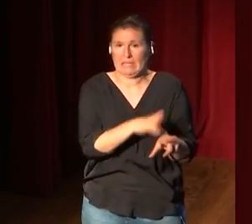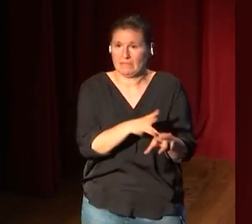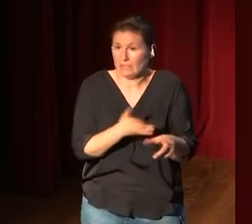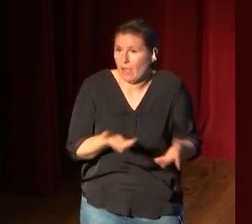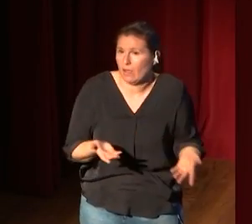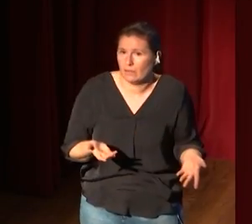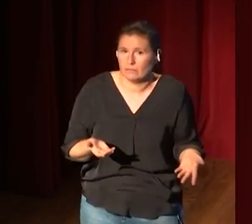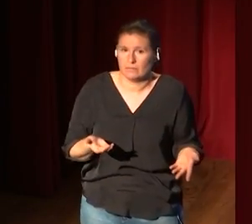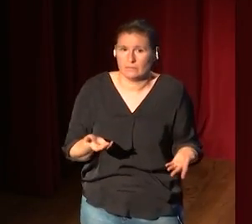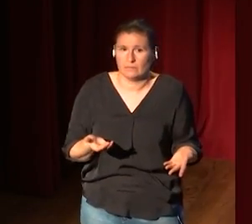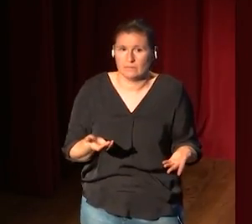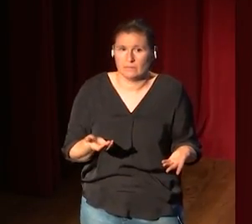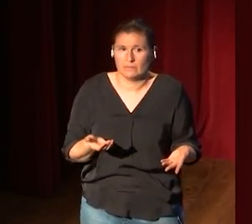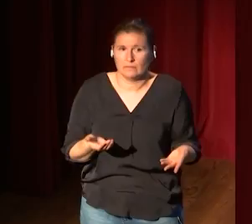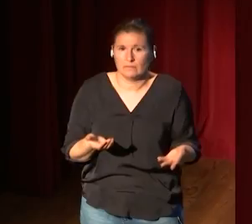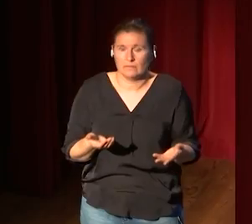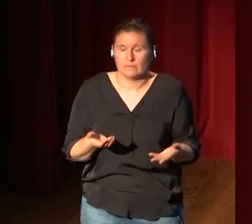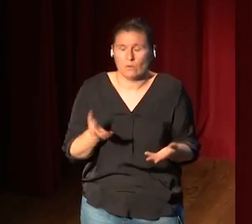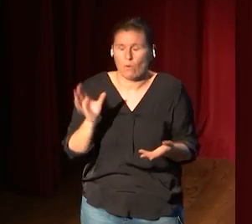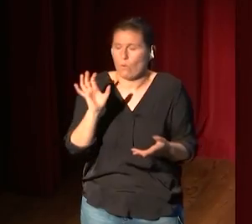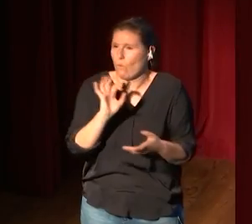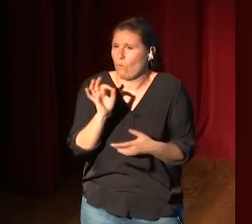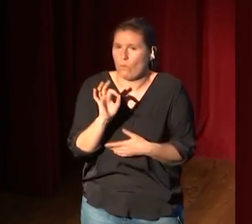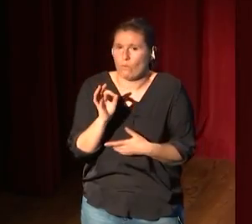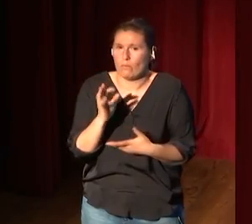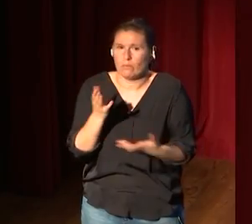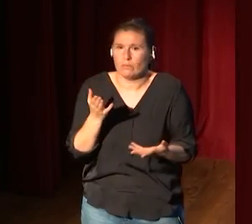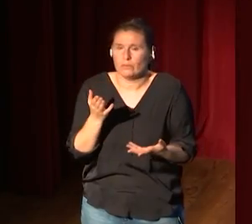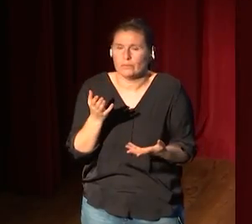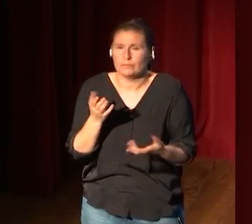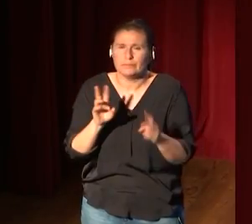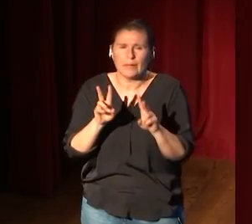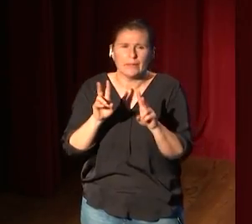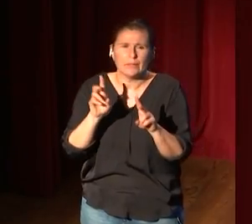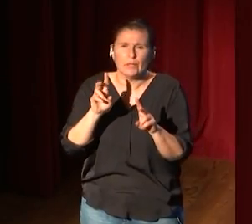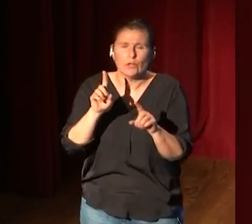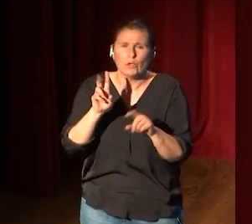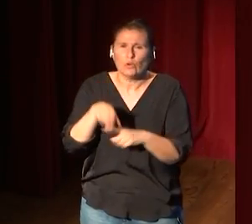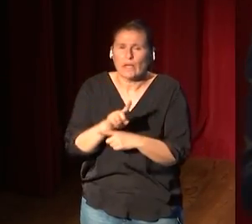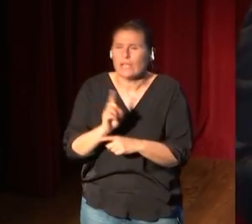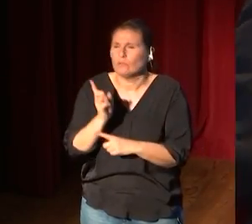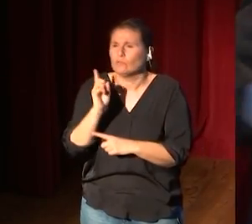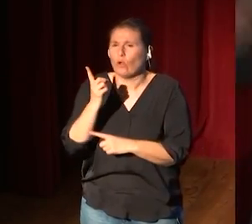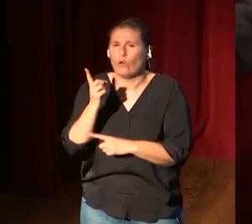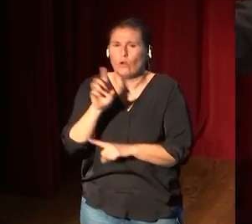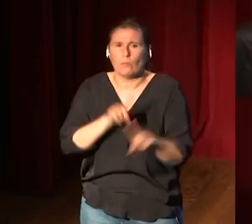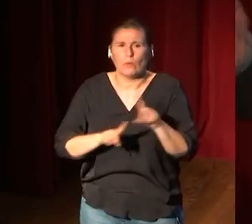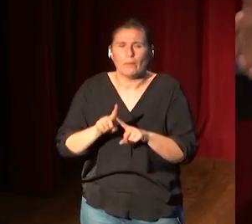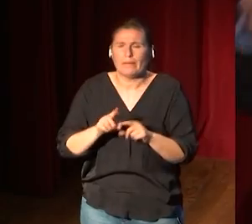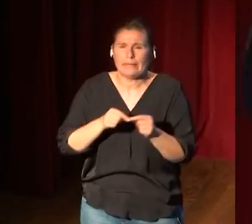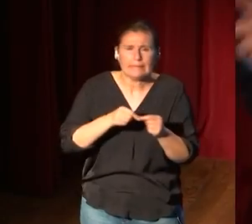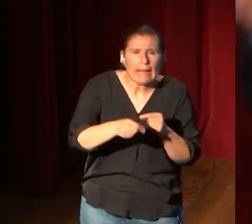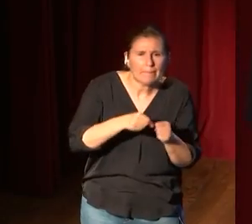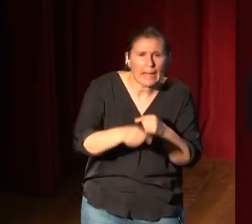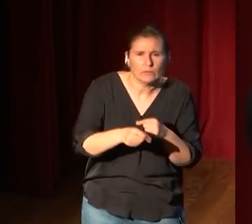o bueno o sea ¿cuál es no es una cuestión solo de tamaño